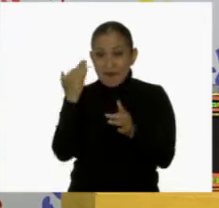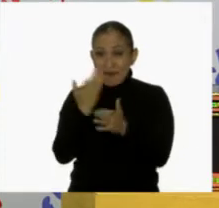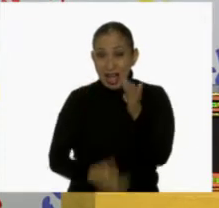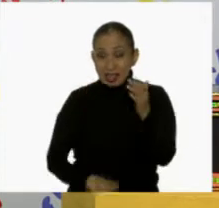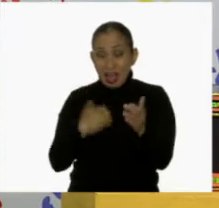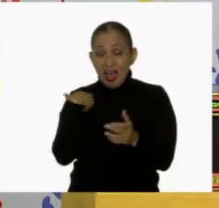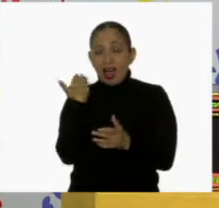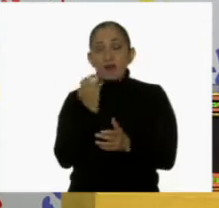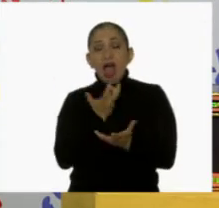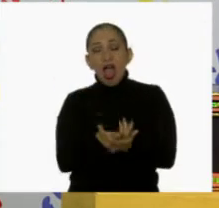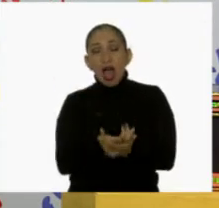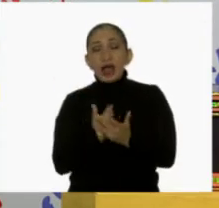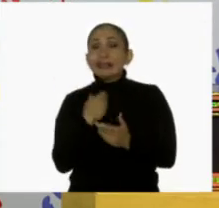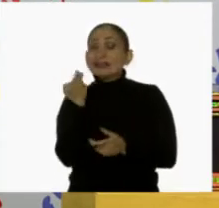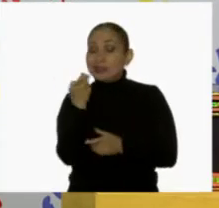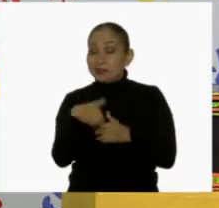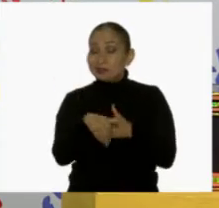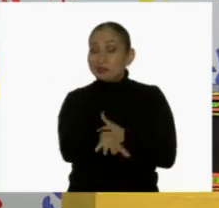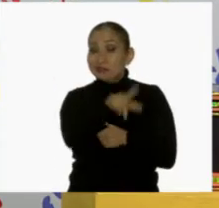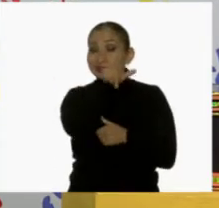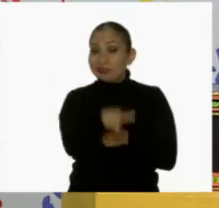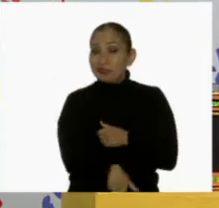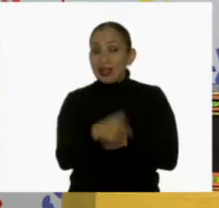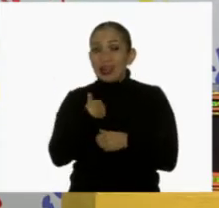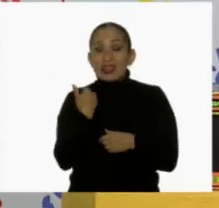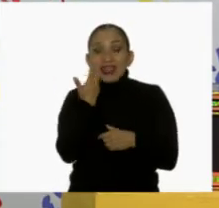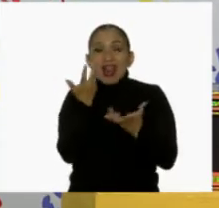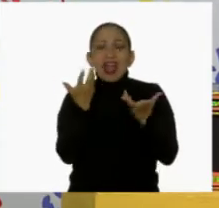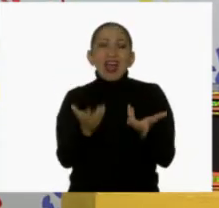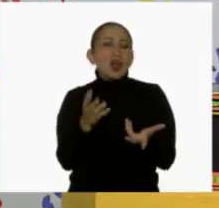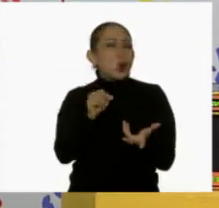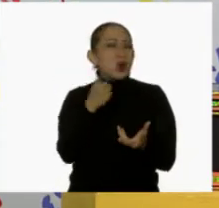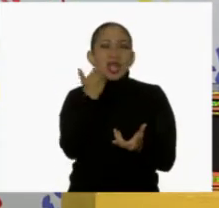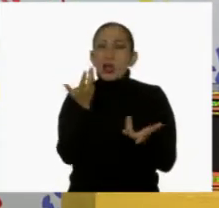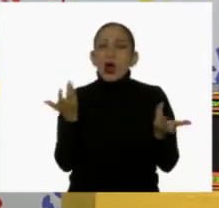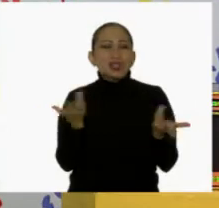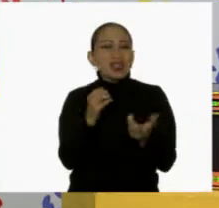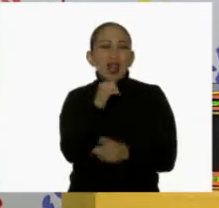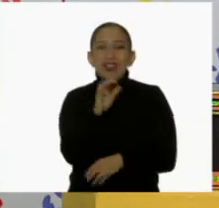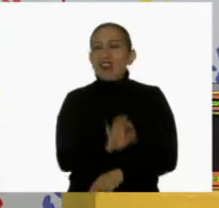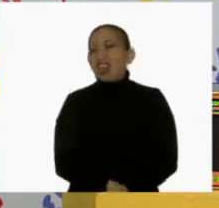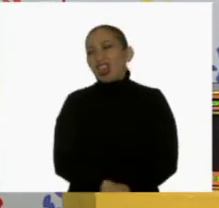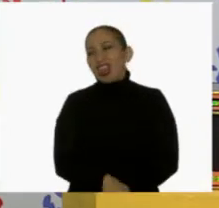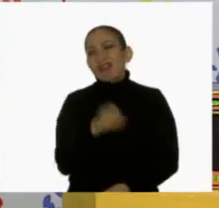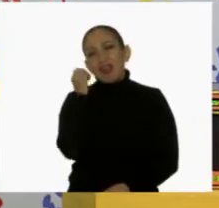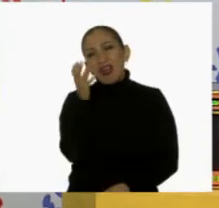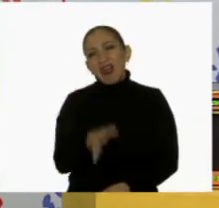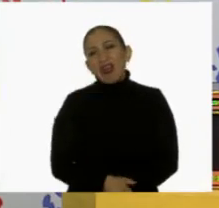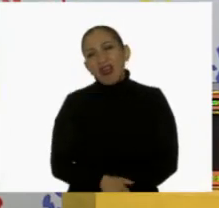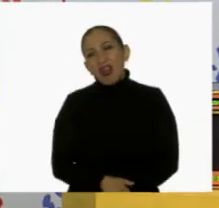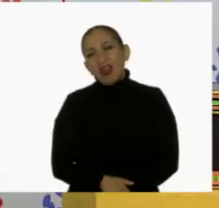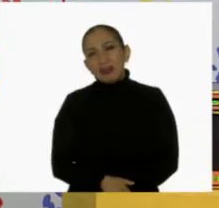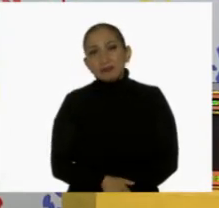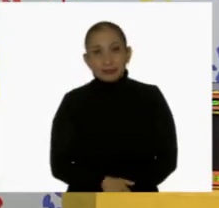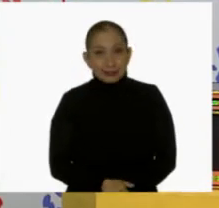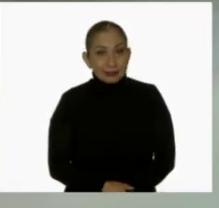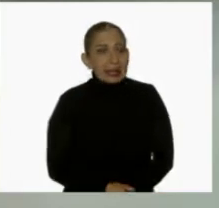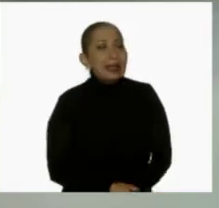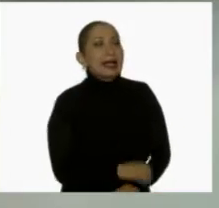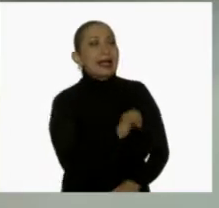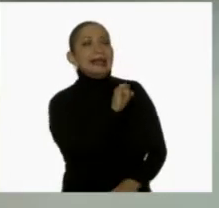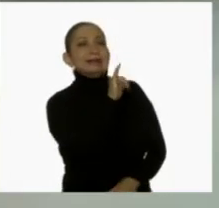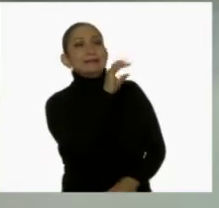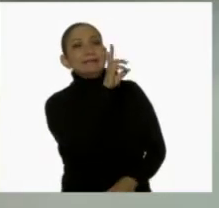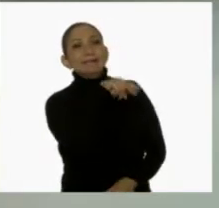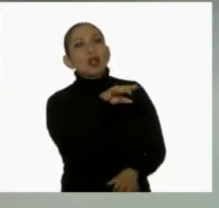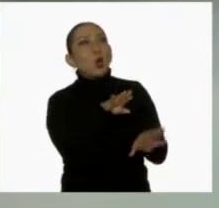de descanso puede hacer que tengamos ganas de hacer... que no tengamos ganas, mejor dicho, de hacer nuestras actividades físicas. Ah, pues